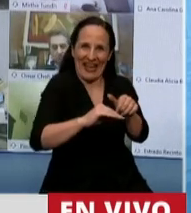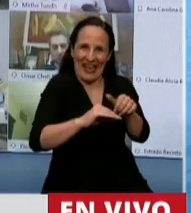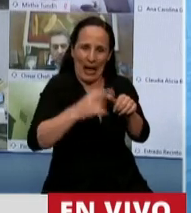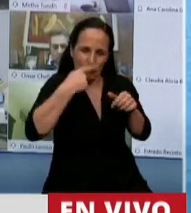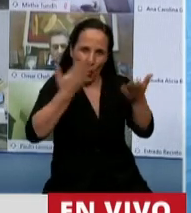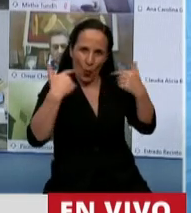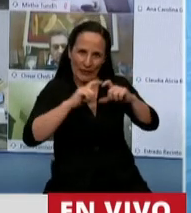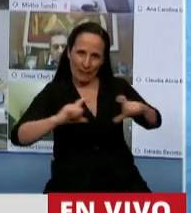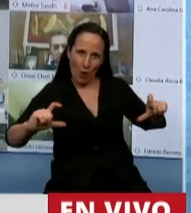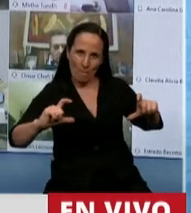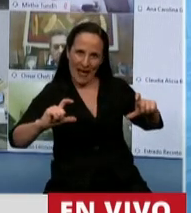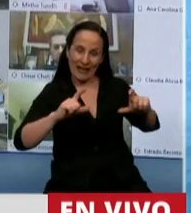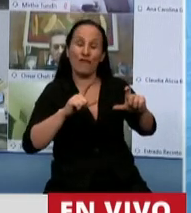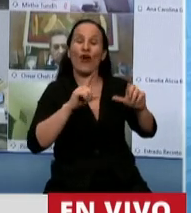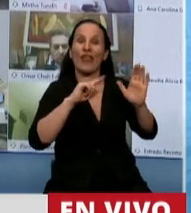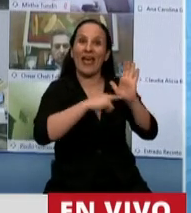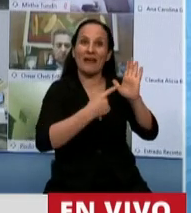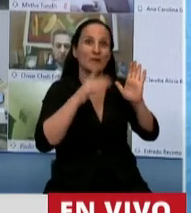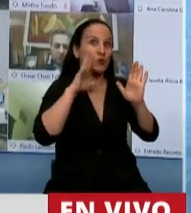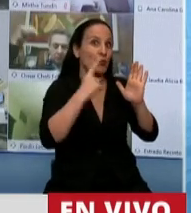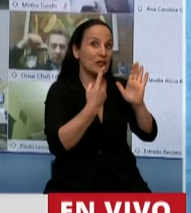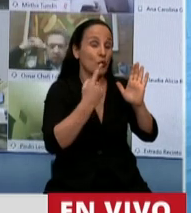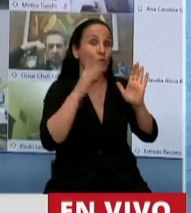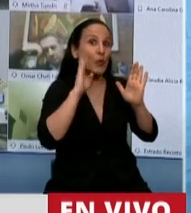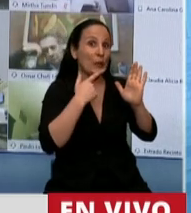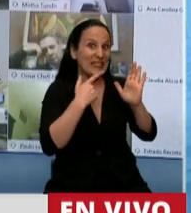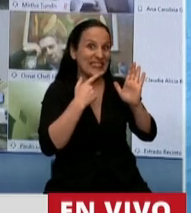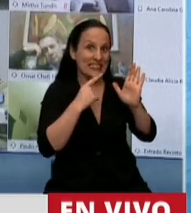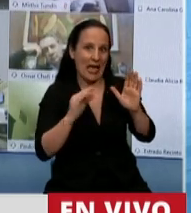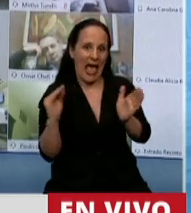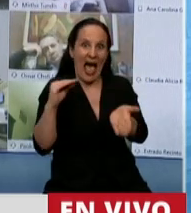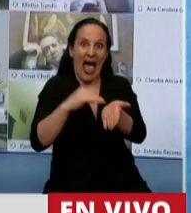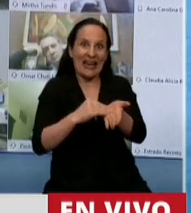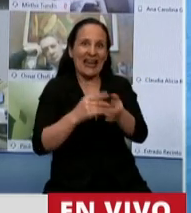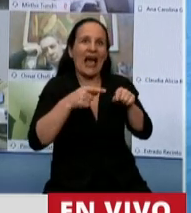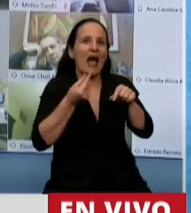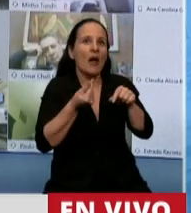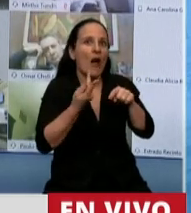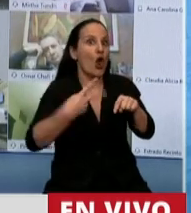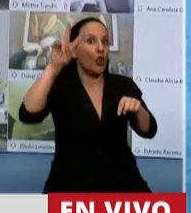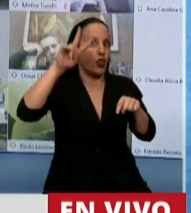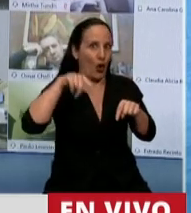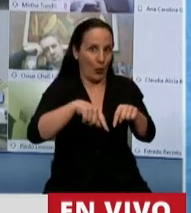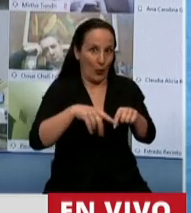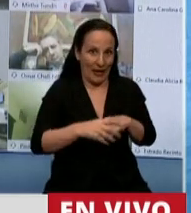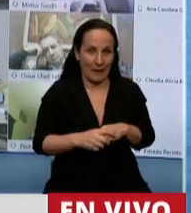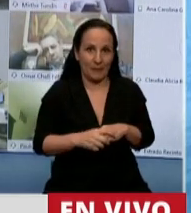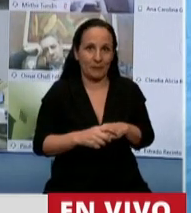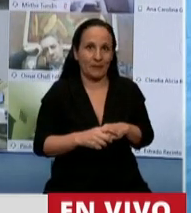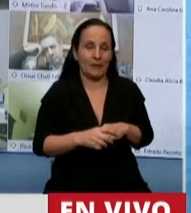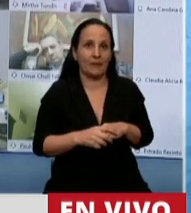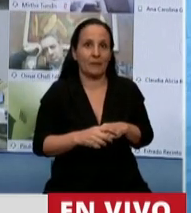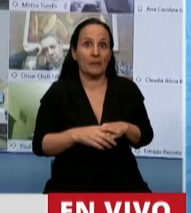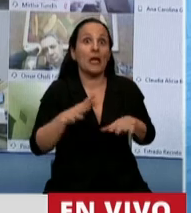último párrafo del artículo 51 bis se duplicarán sin perjuicio de una pena